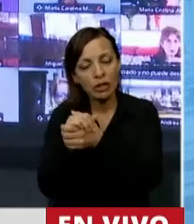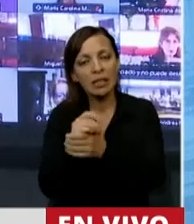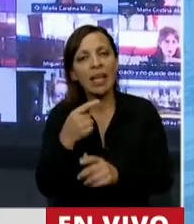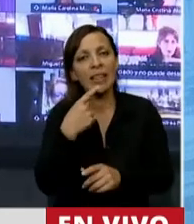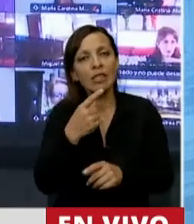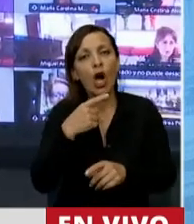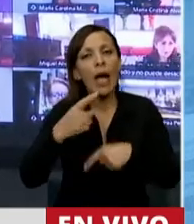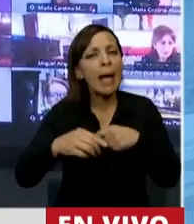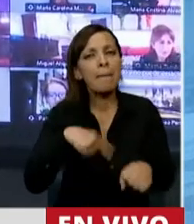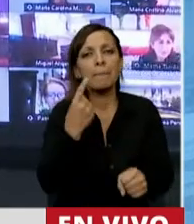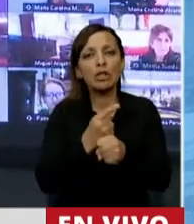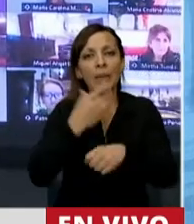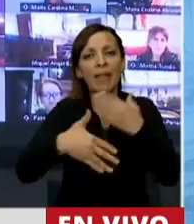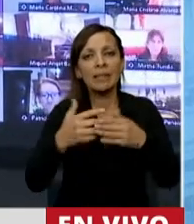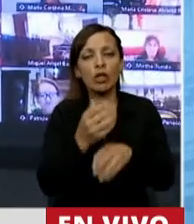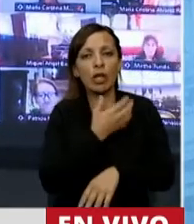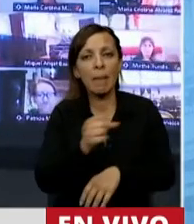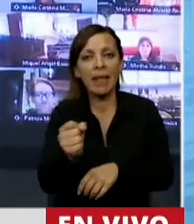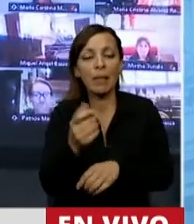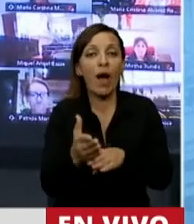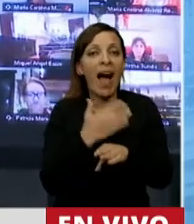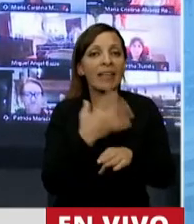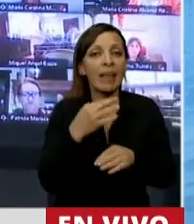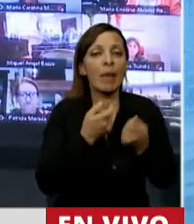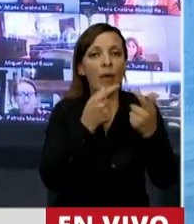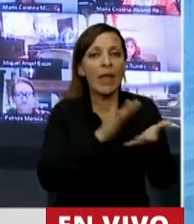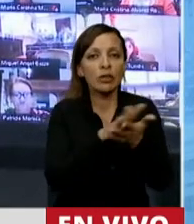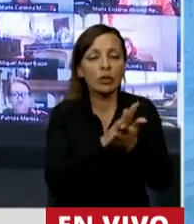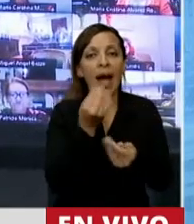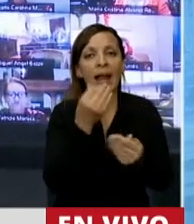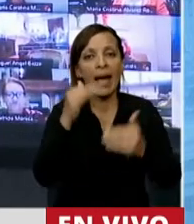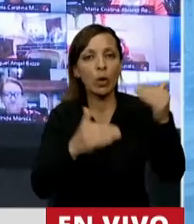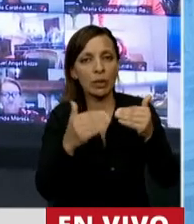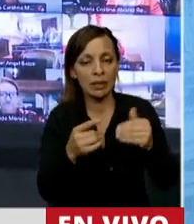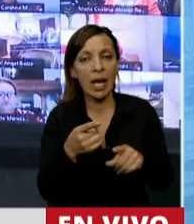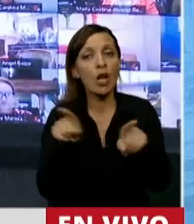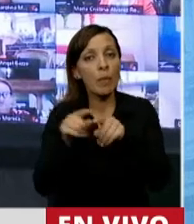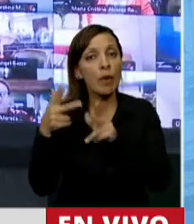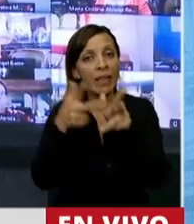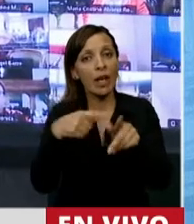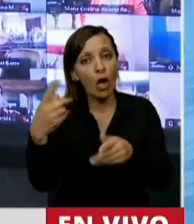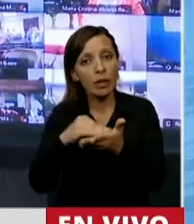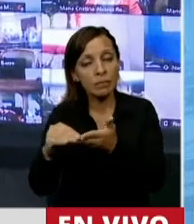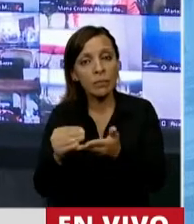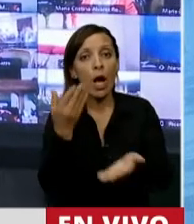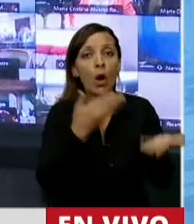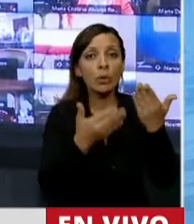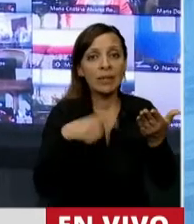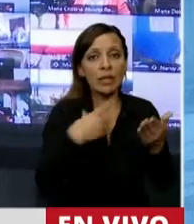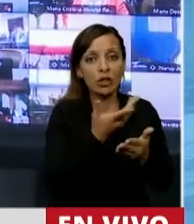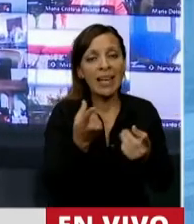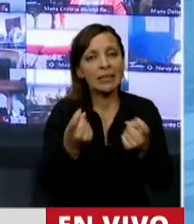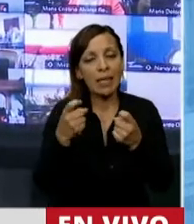imposible el desarrollo de nuestra patria si no damos respuesta a los requerimientos de la justicia social. Y como dijeron varios, no hay justicia social sin justicia